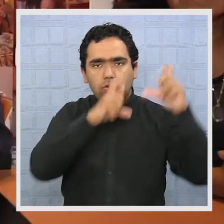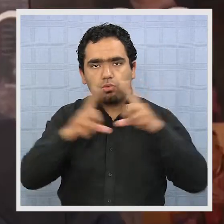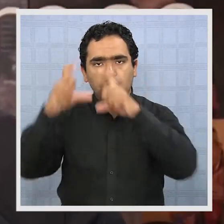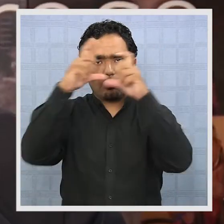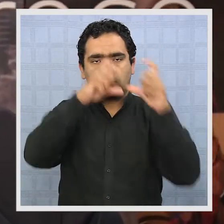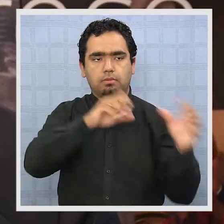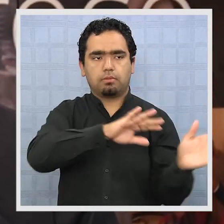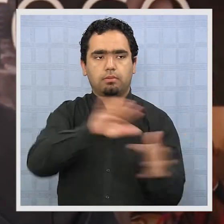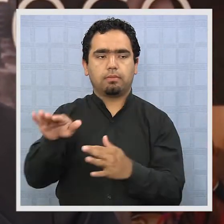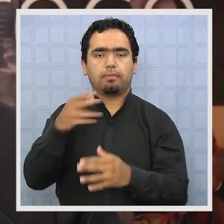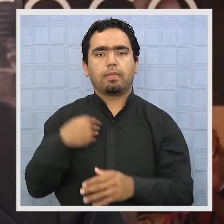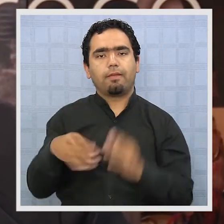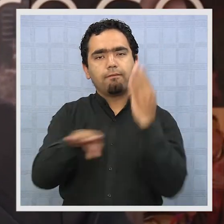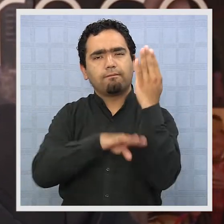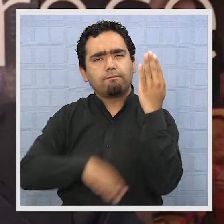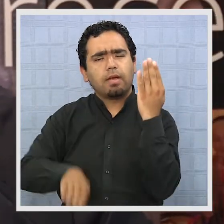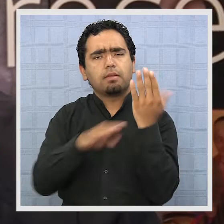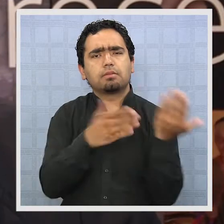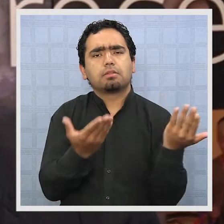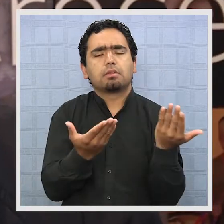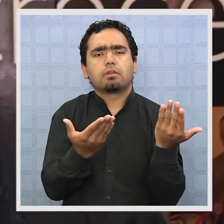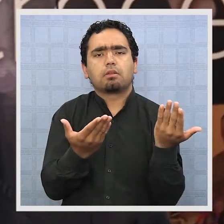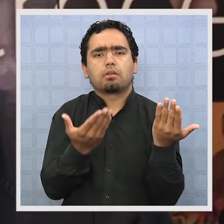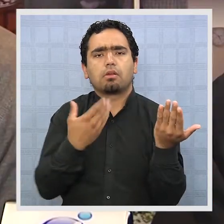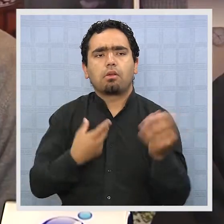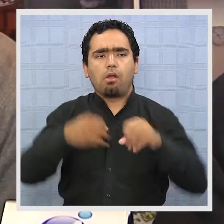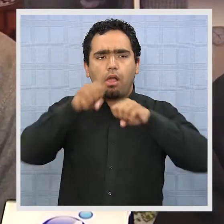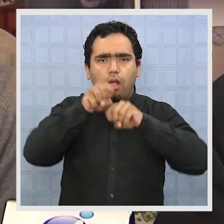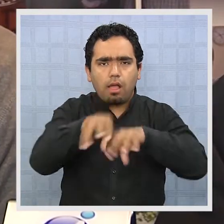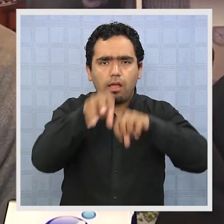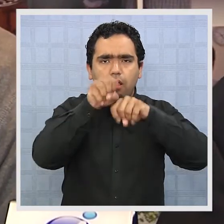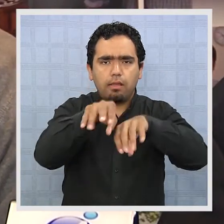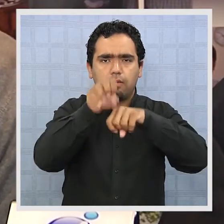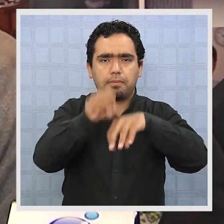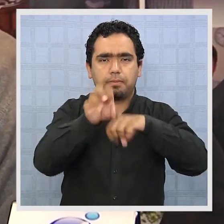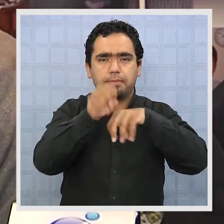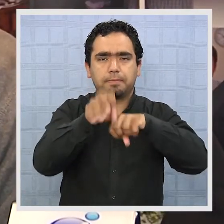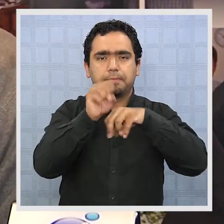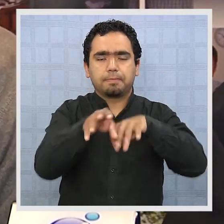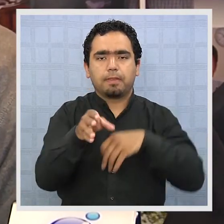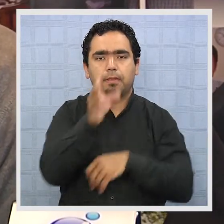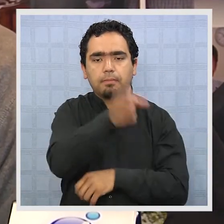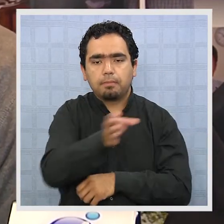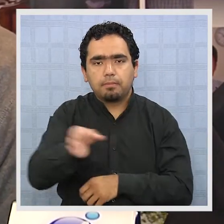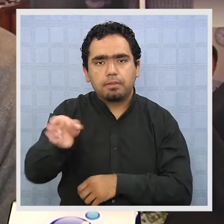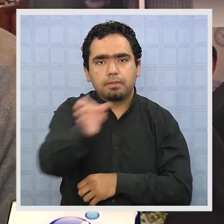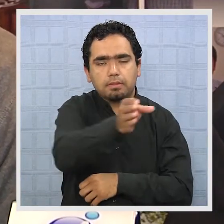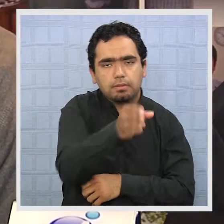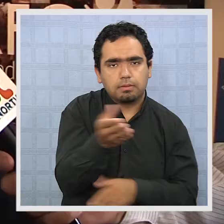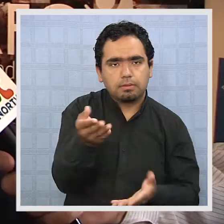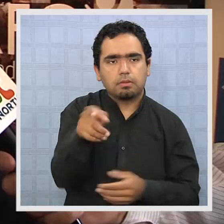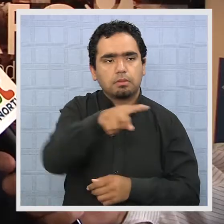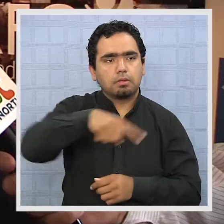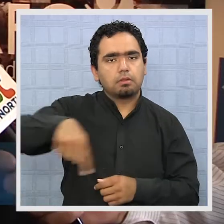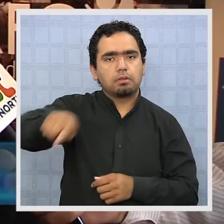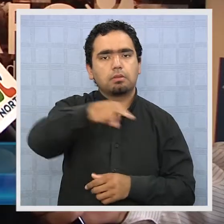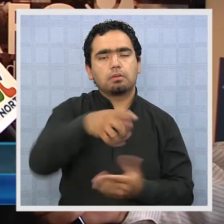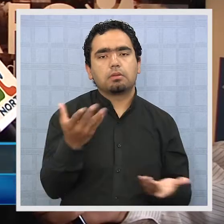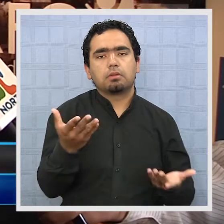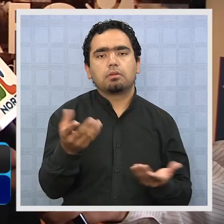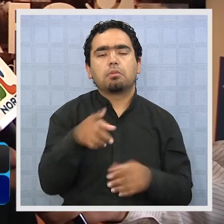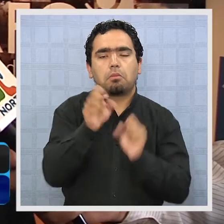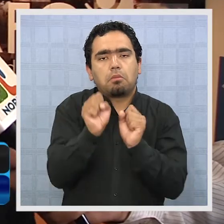es ir capacitando a estos turísticos operadores para que puedan